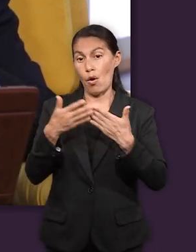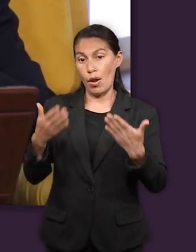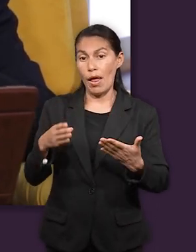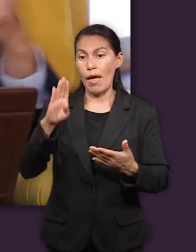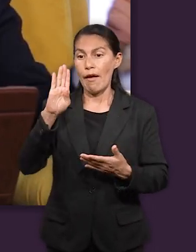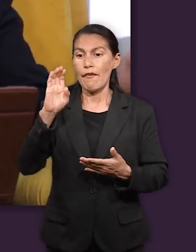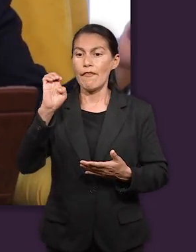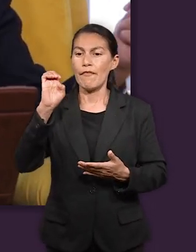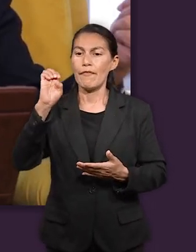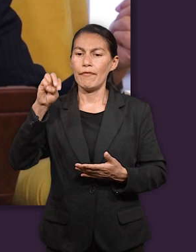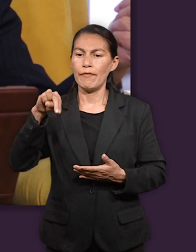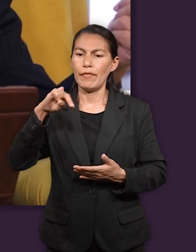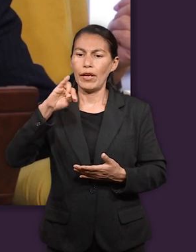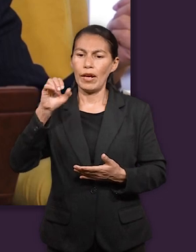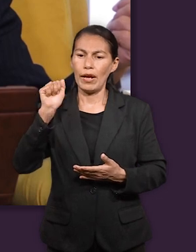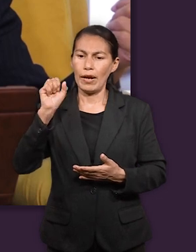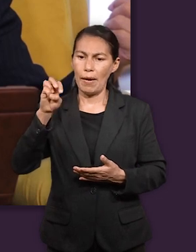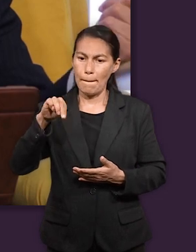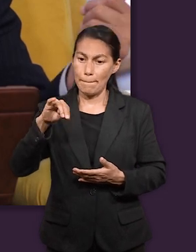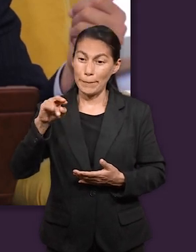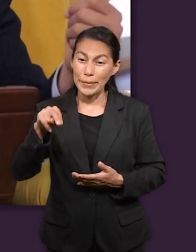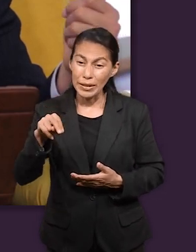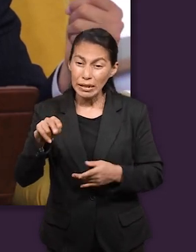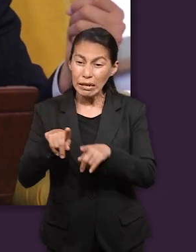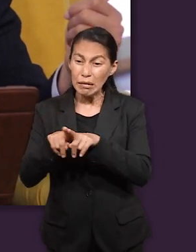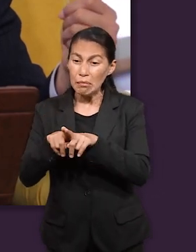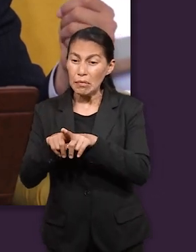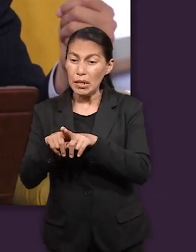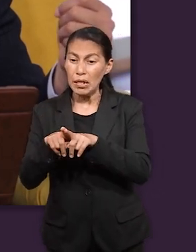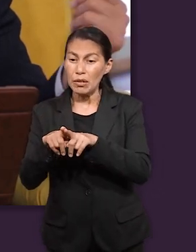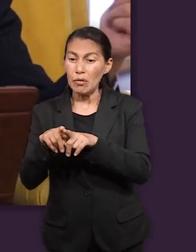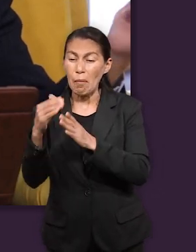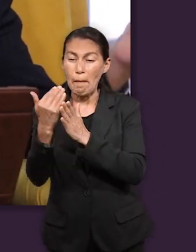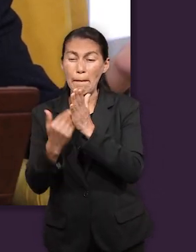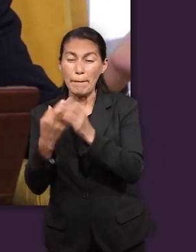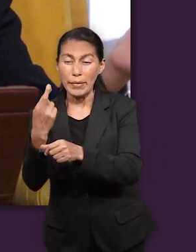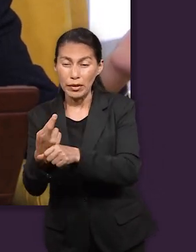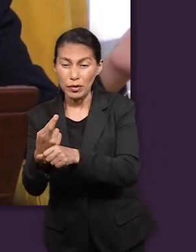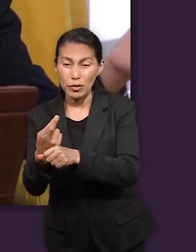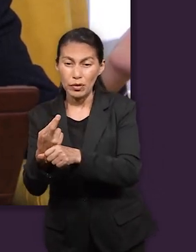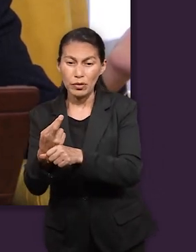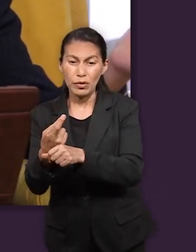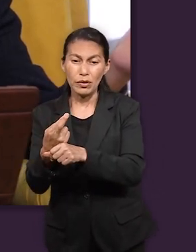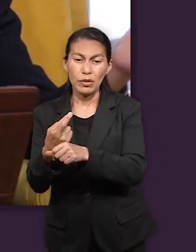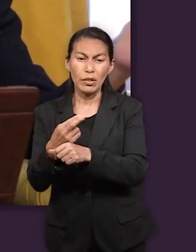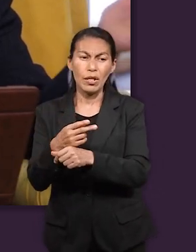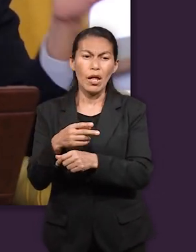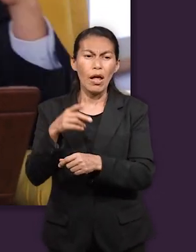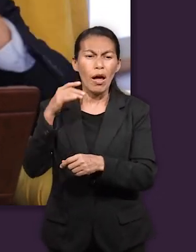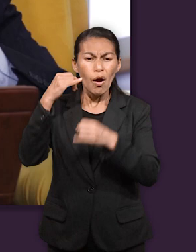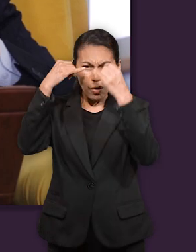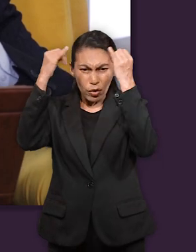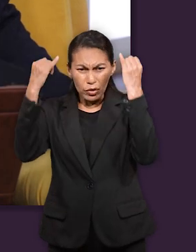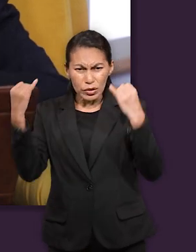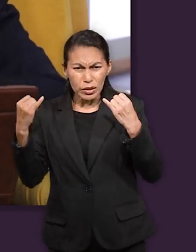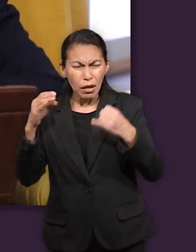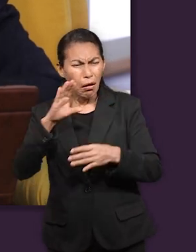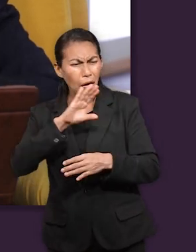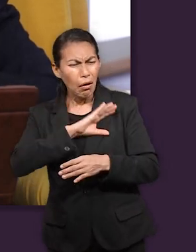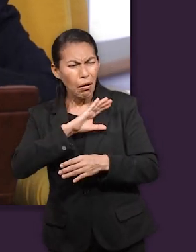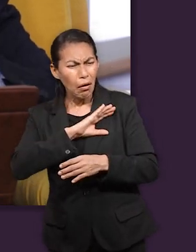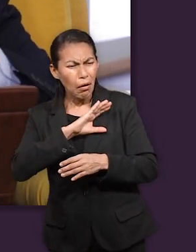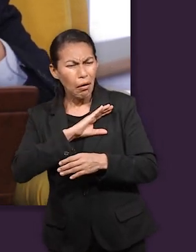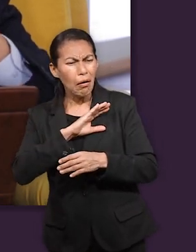sienten mal de que por ejemplo en el capítulo 43 se menciona que a le dieron una ración cinco veces más grande que la de ellos o que en este capítulo